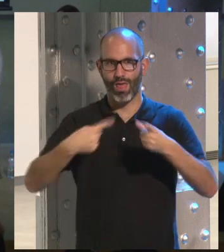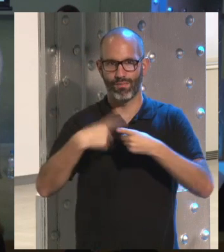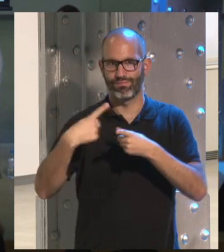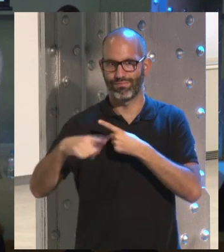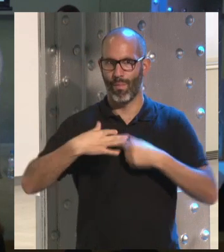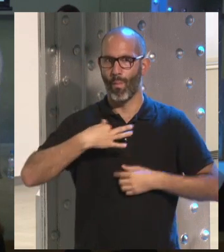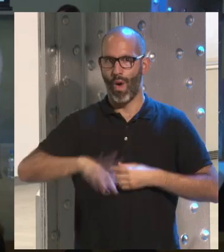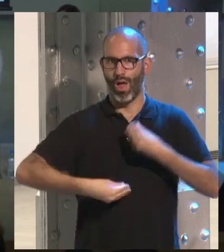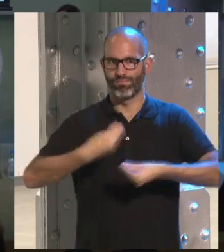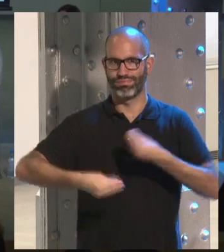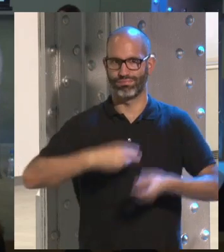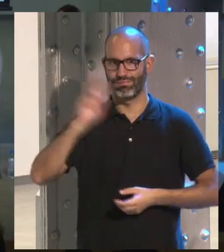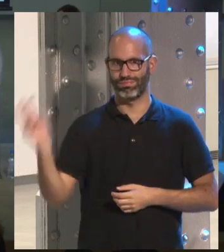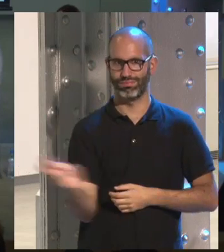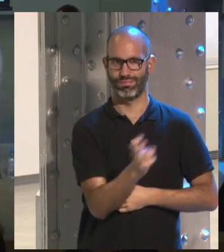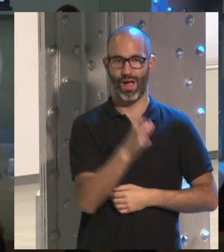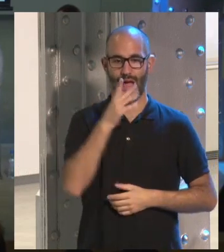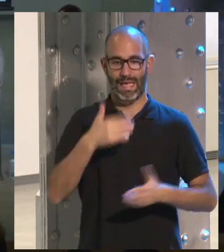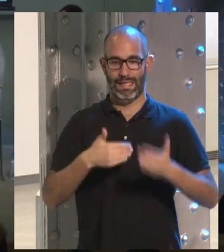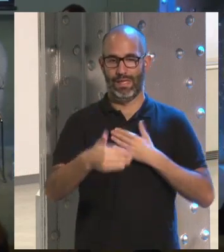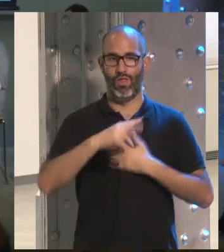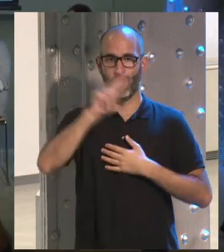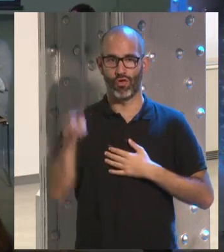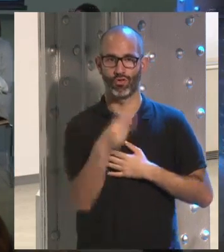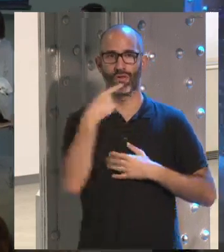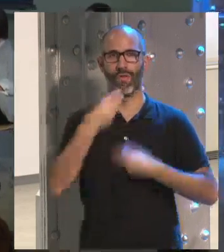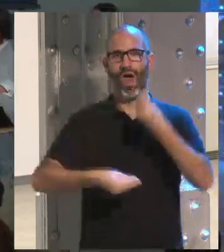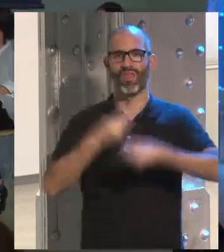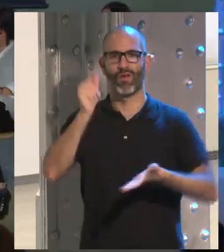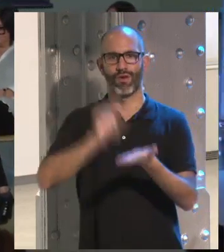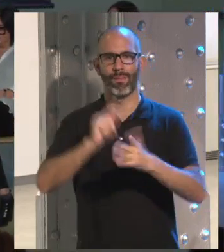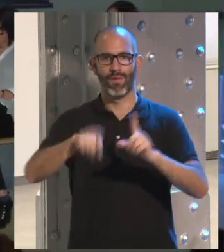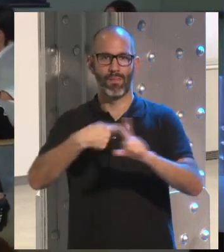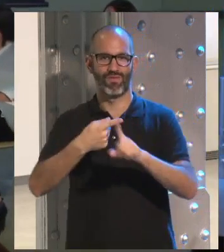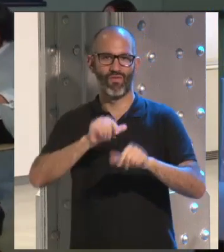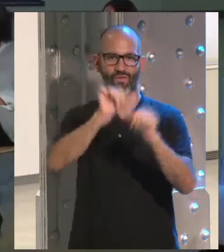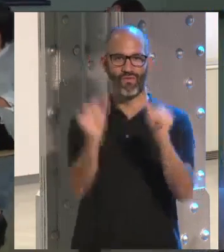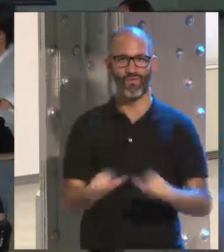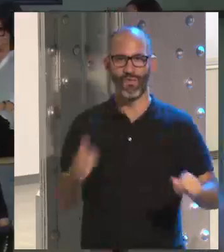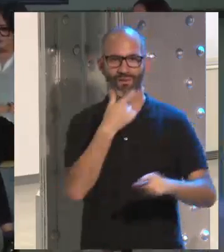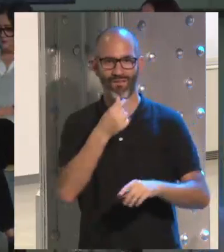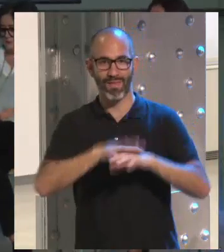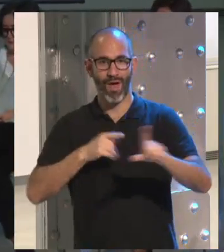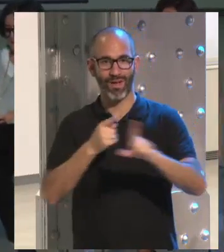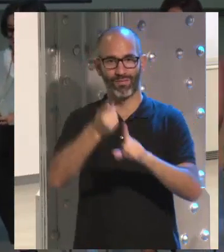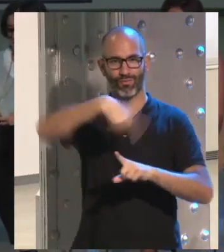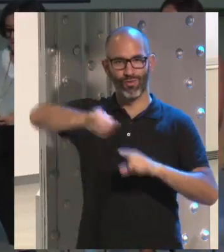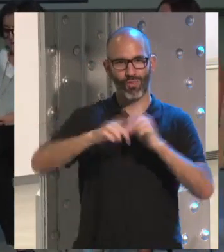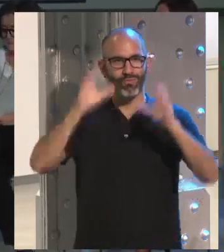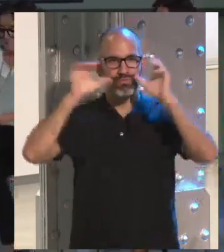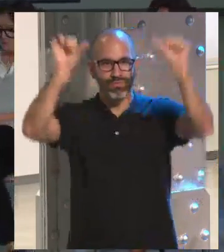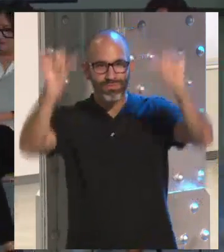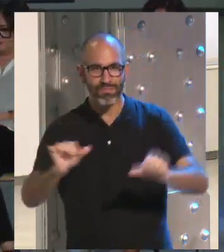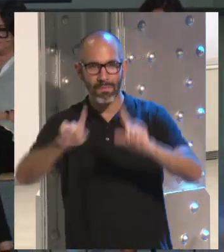Así que gracias por venir lo primero. Vienen dos horas. Vamos a hacerlo rápido, ágil, para que podáis luego comentar algunas cosas. Incluso podéis hacer preguntas, porque creo que es muy